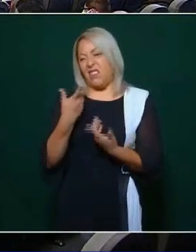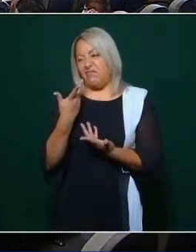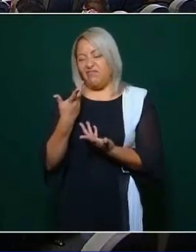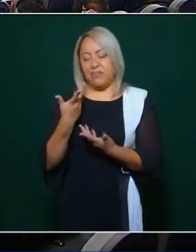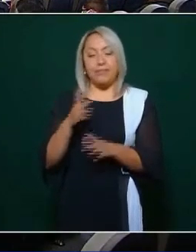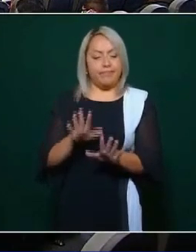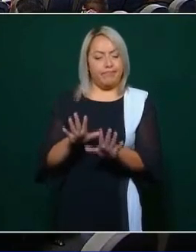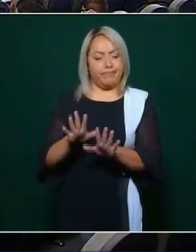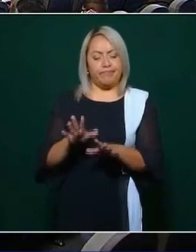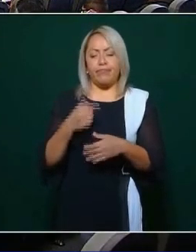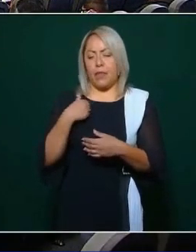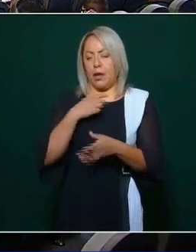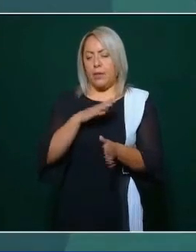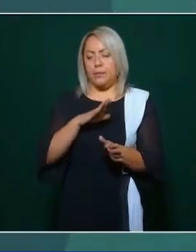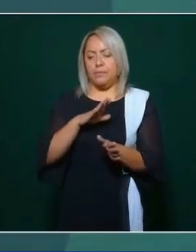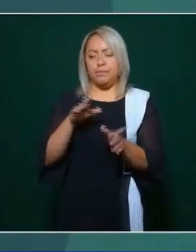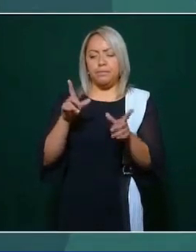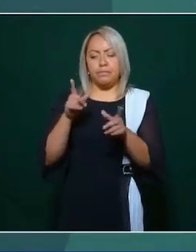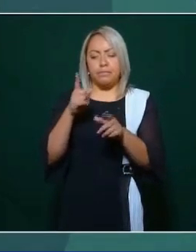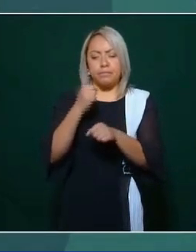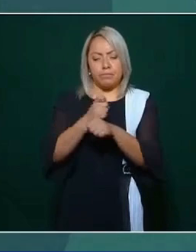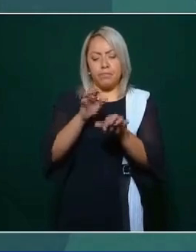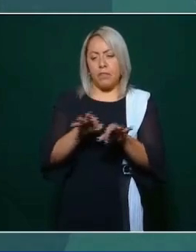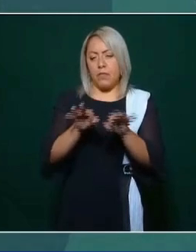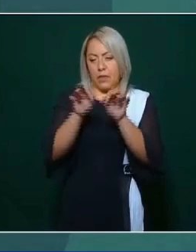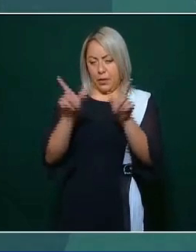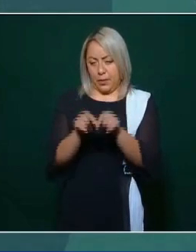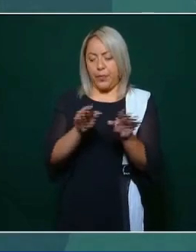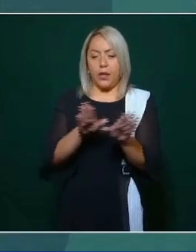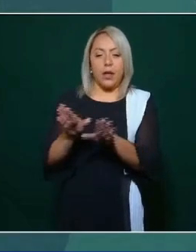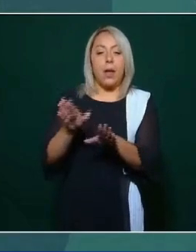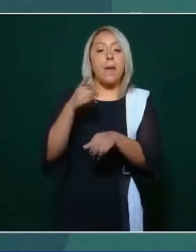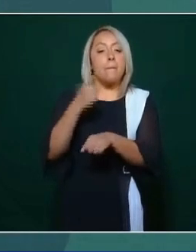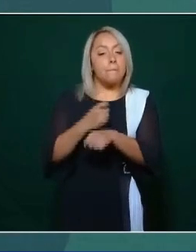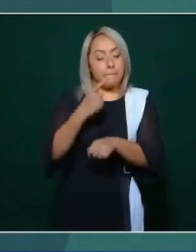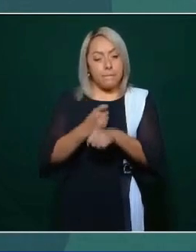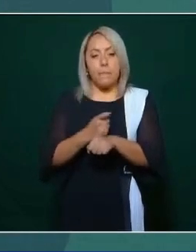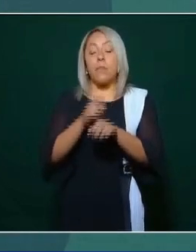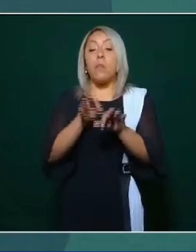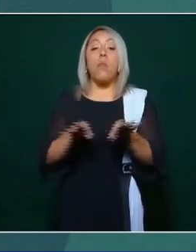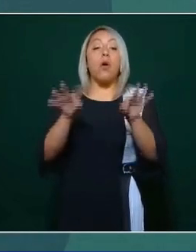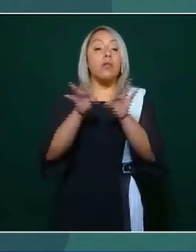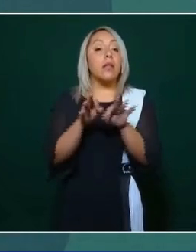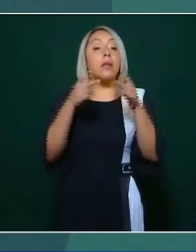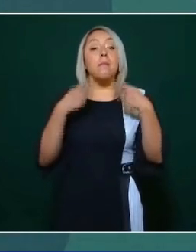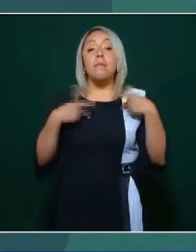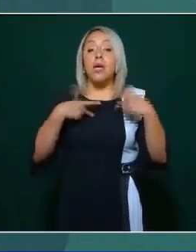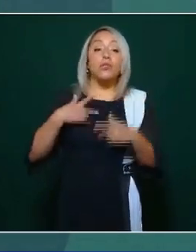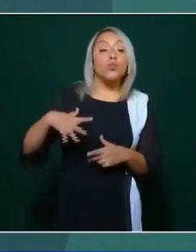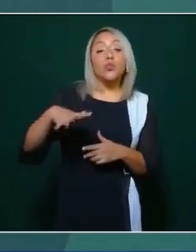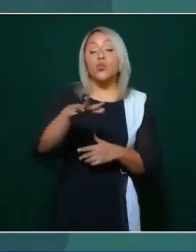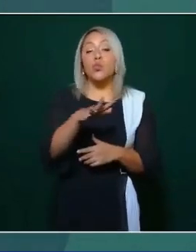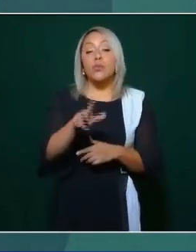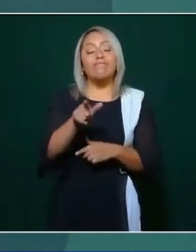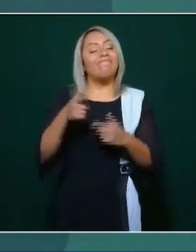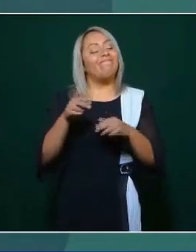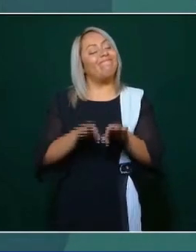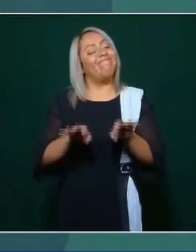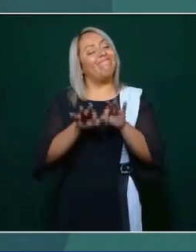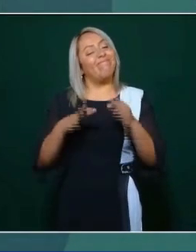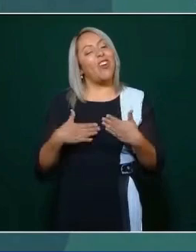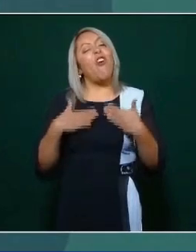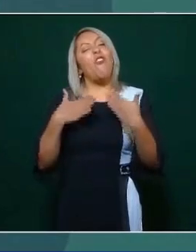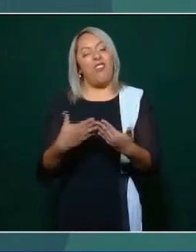podríamos sintetizar. Primero, tenerle confianza al pueblo. Eso es muy importante